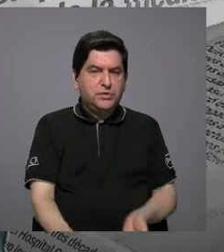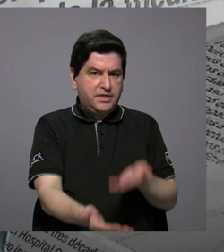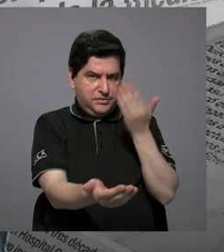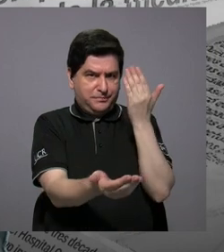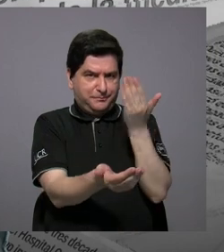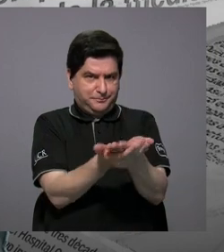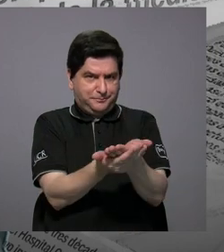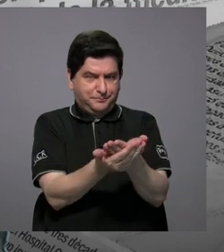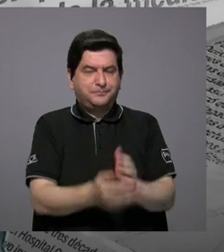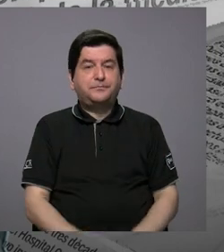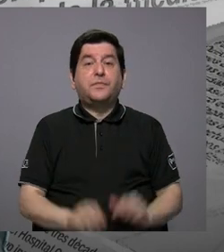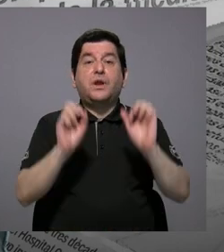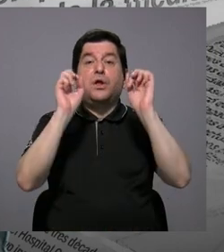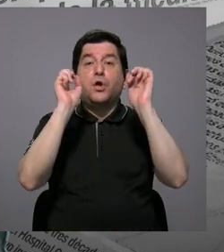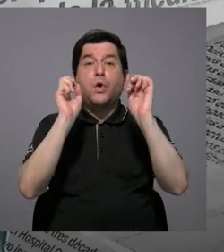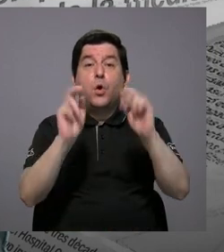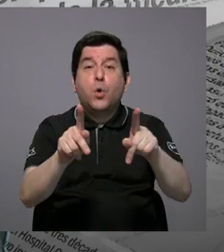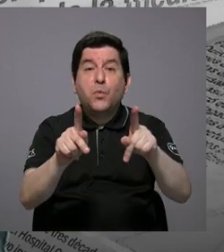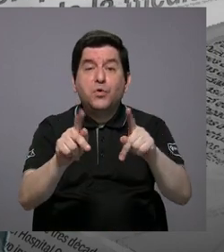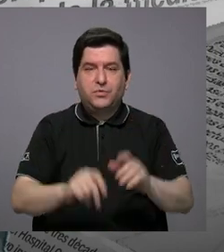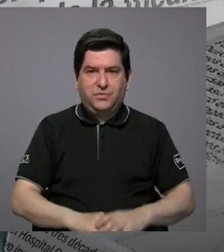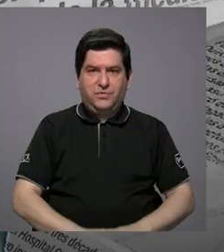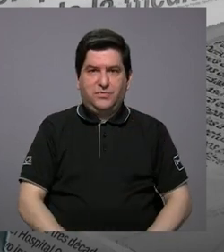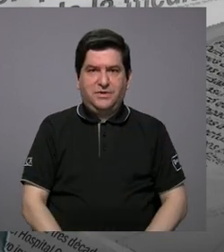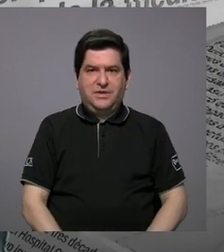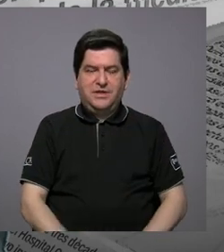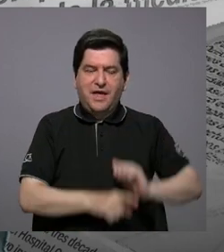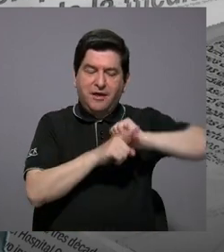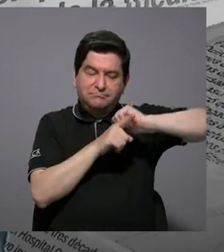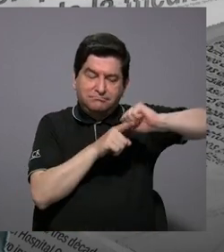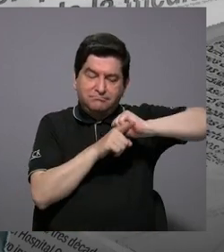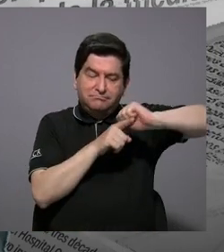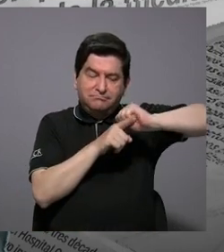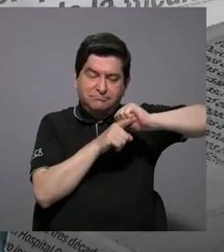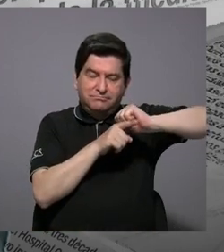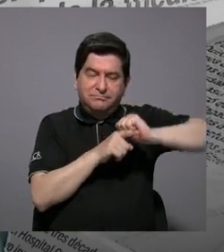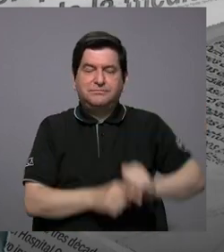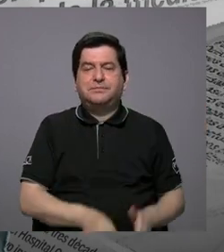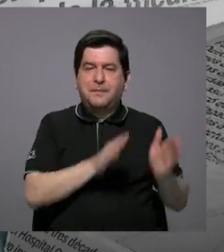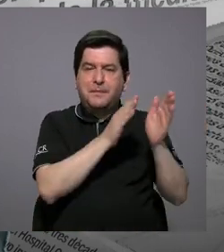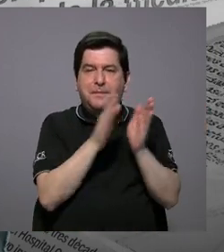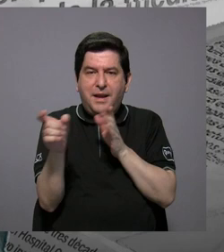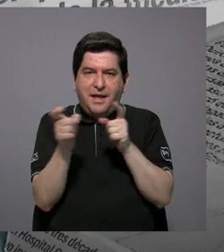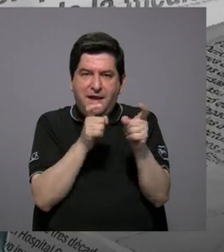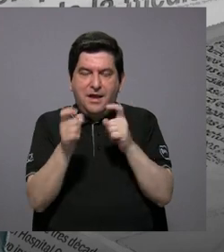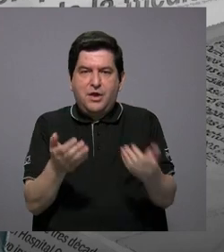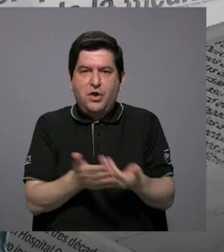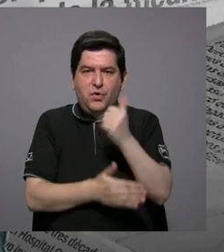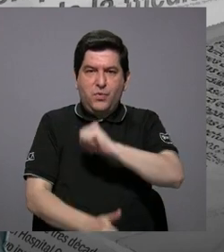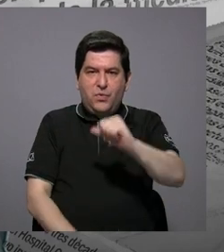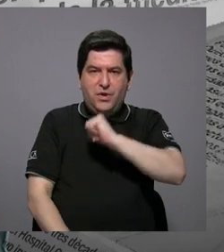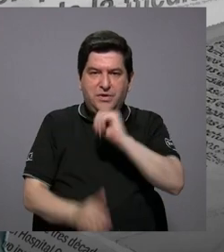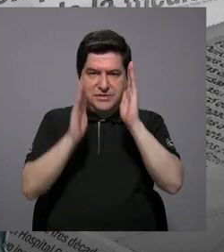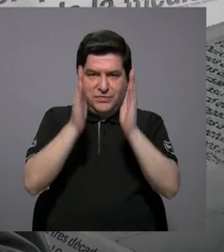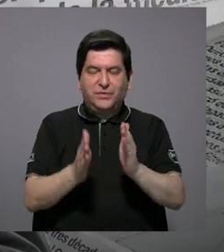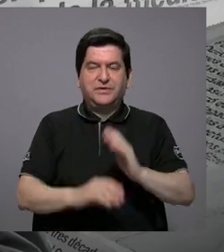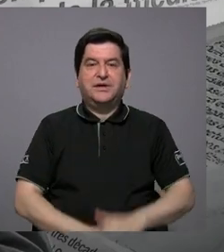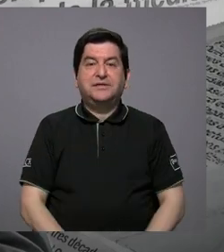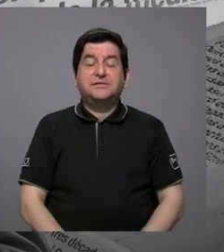ofreciendo la posibilidad de que se capaciten en planes reguladores esas nuevas autoridades.